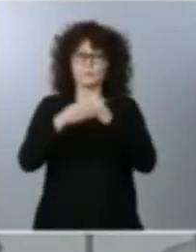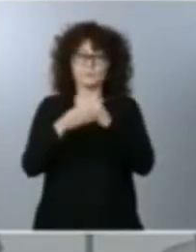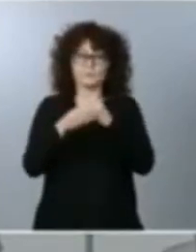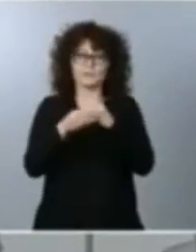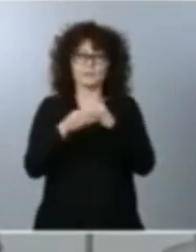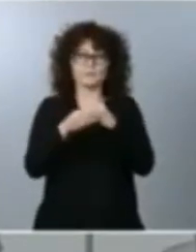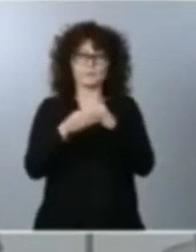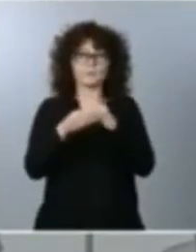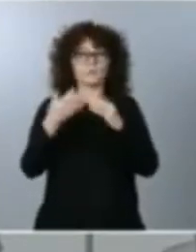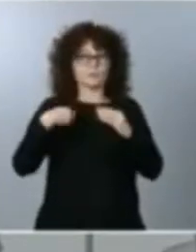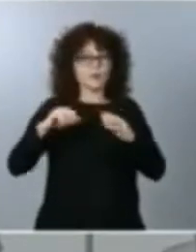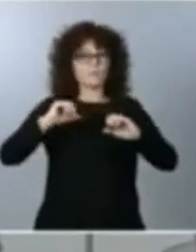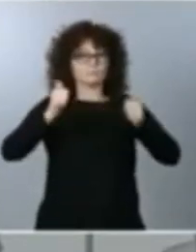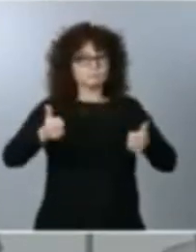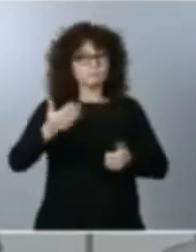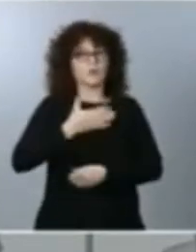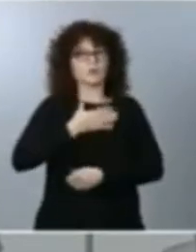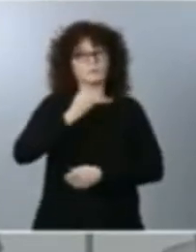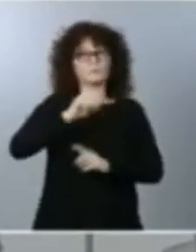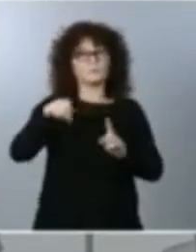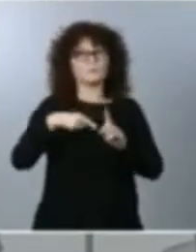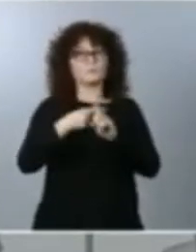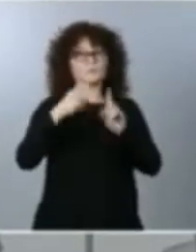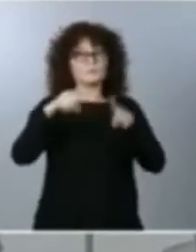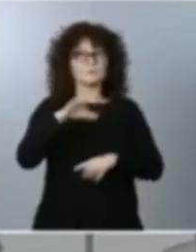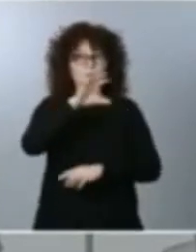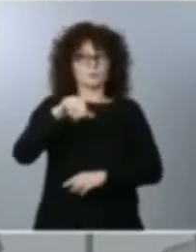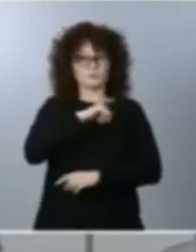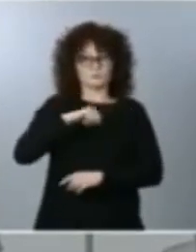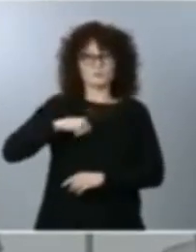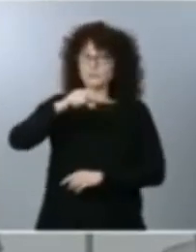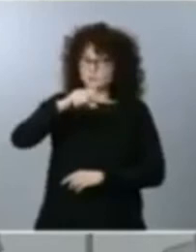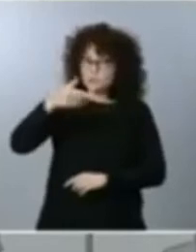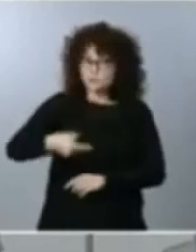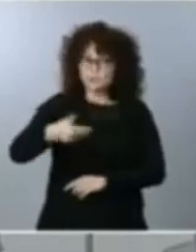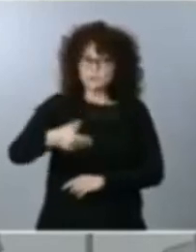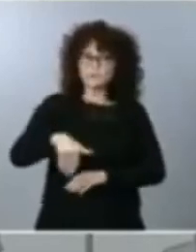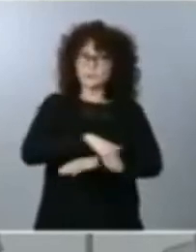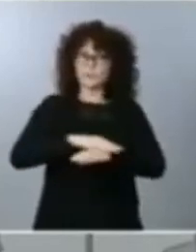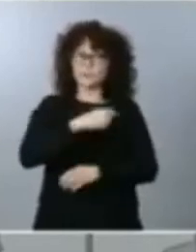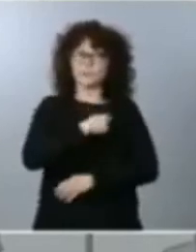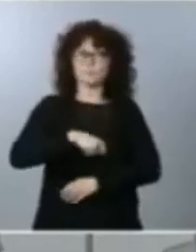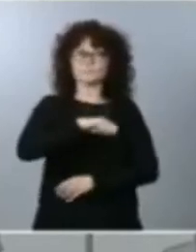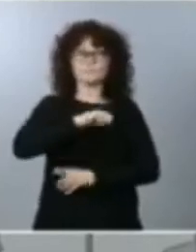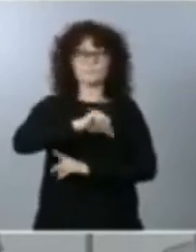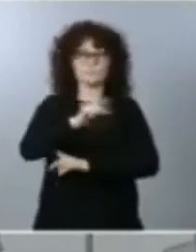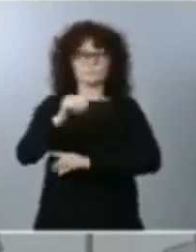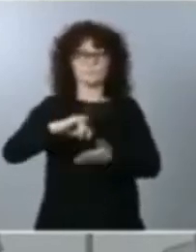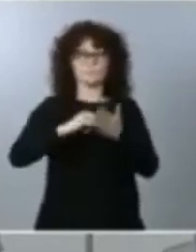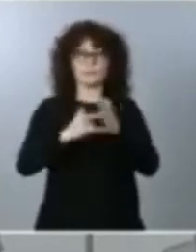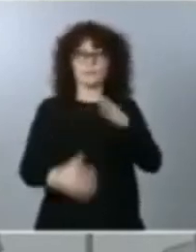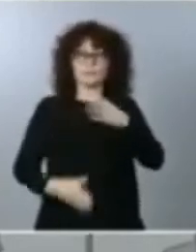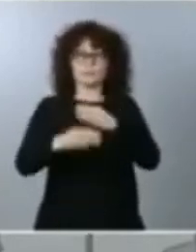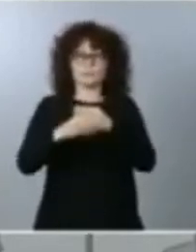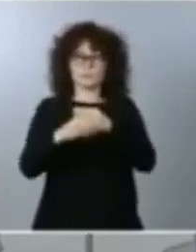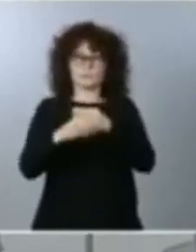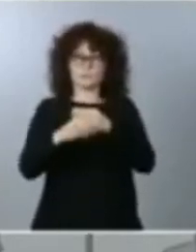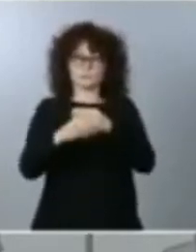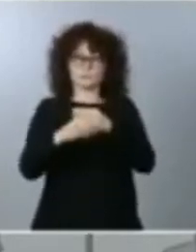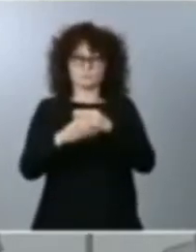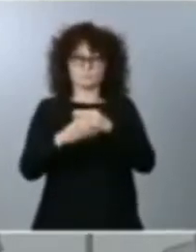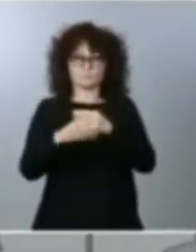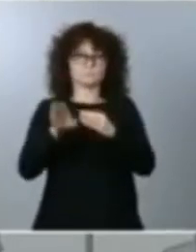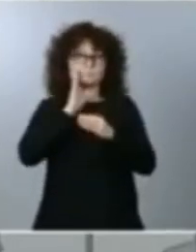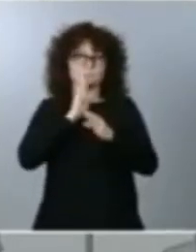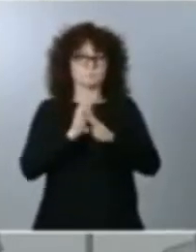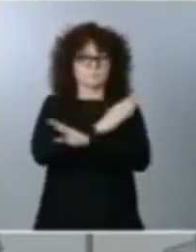ayuntamientos y también las comunidades autónomas esto es lo importante el gobierno de España lo que va a hacer es aprobar un plan complementario a los planes que